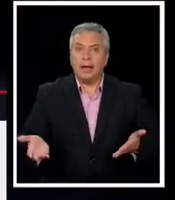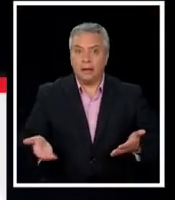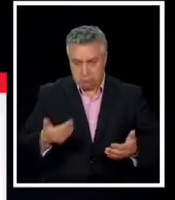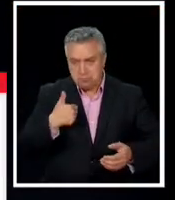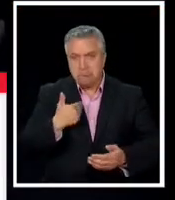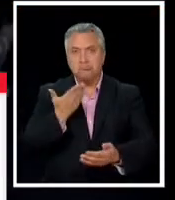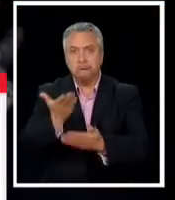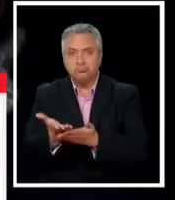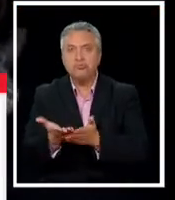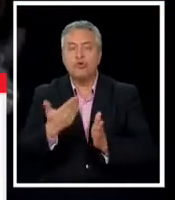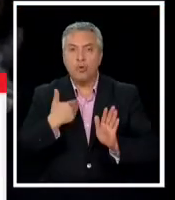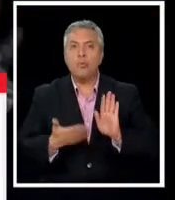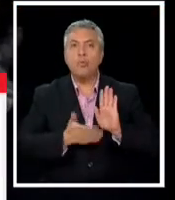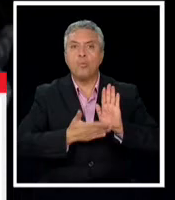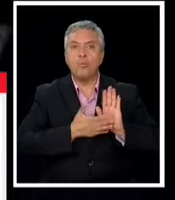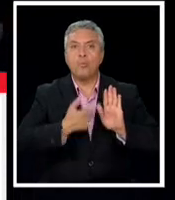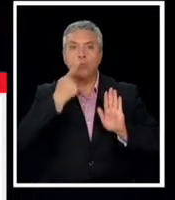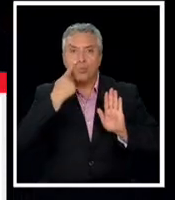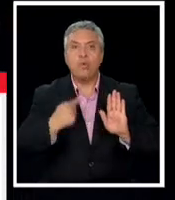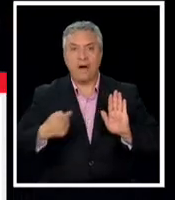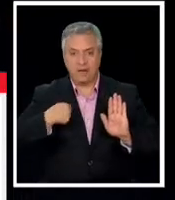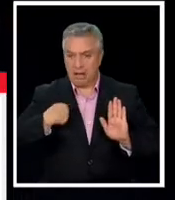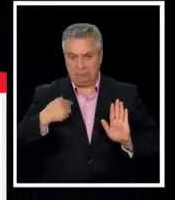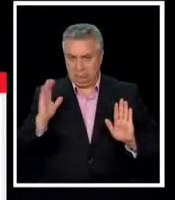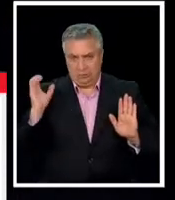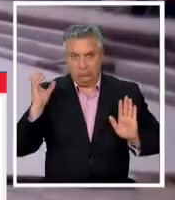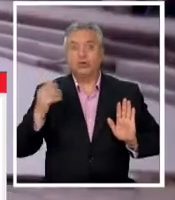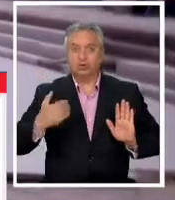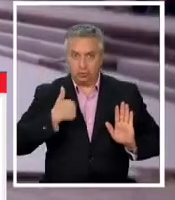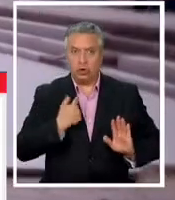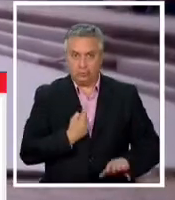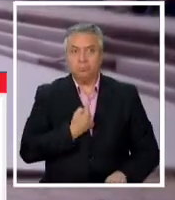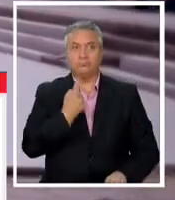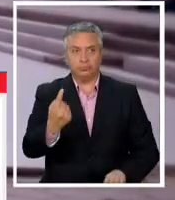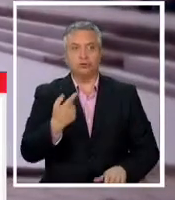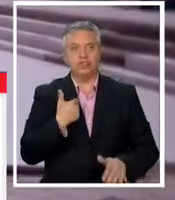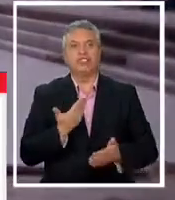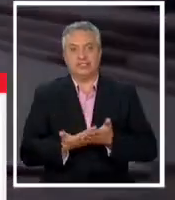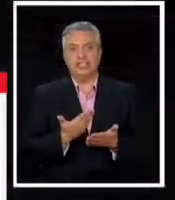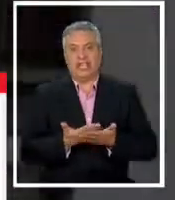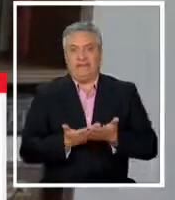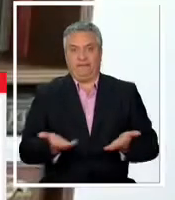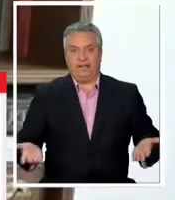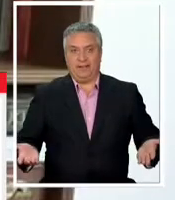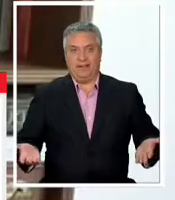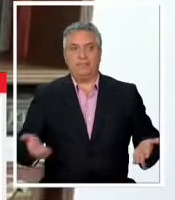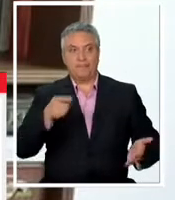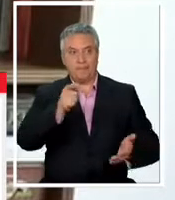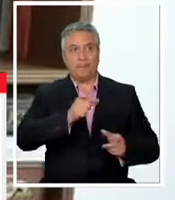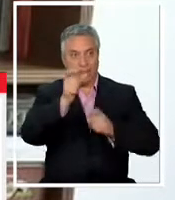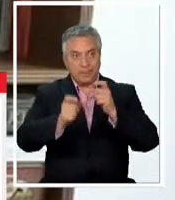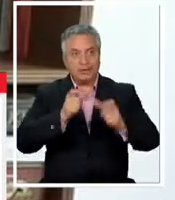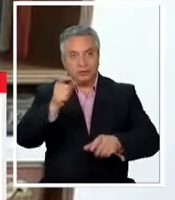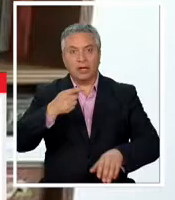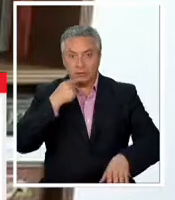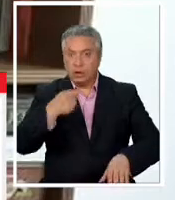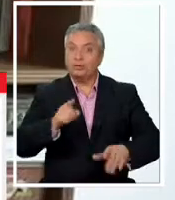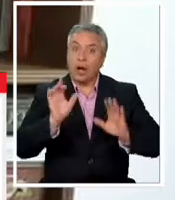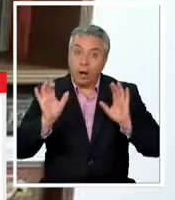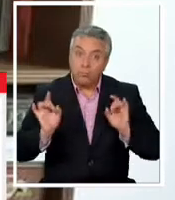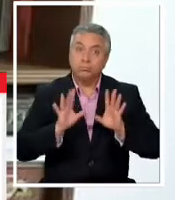aprobar su inocencia si ello es así la autodenuncia le servirá. Esta persona podría reconocérsele algún tipo de